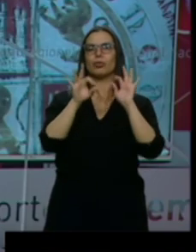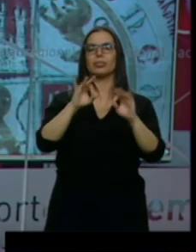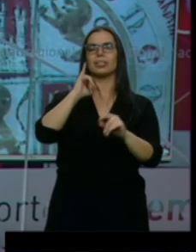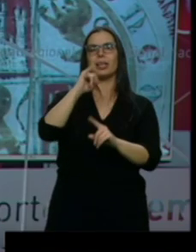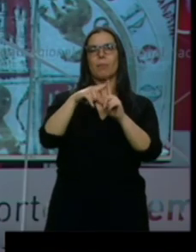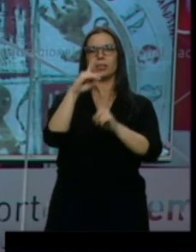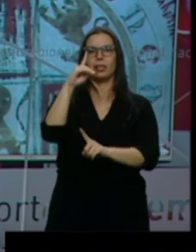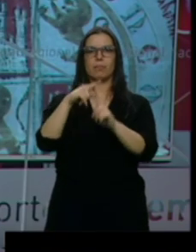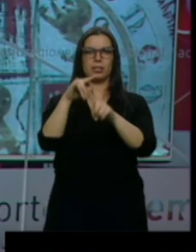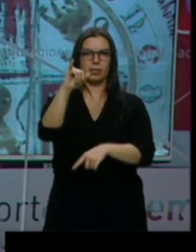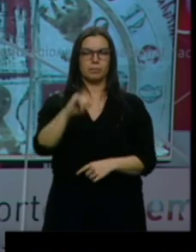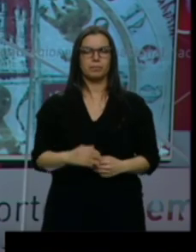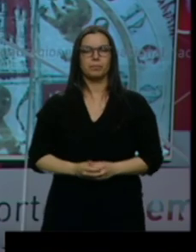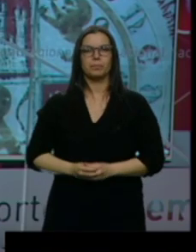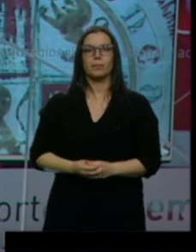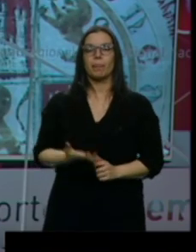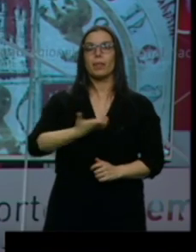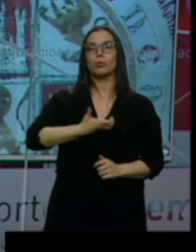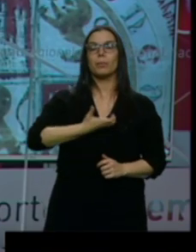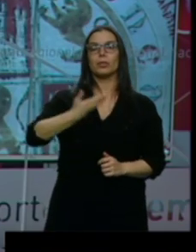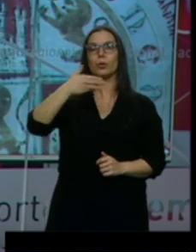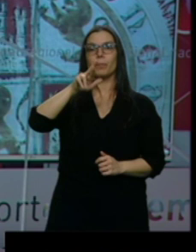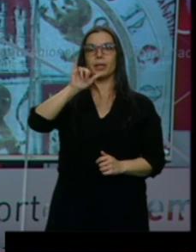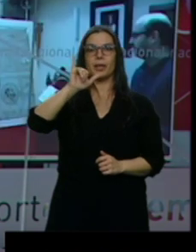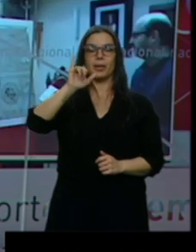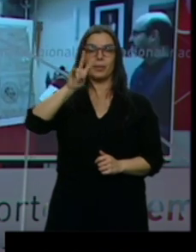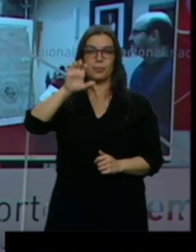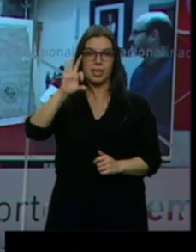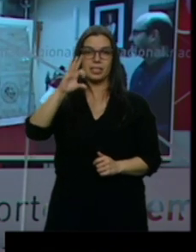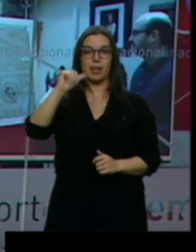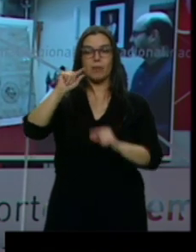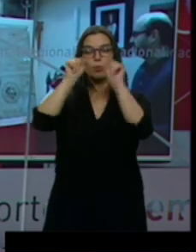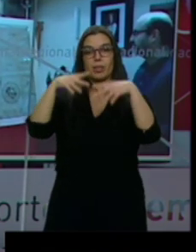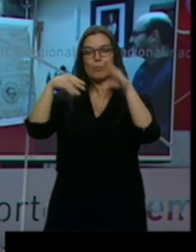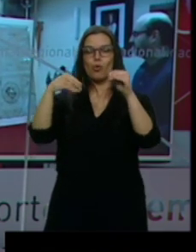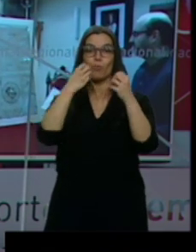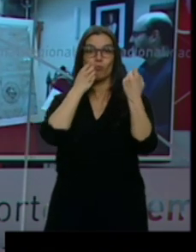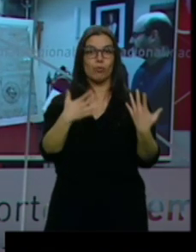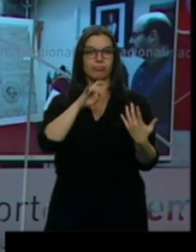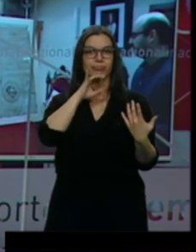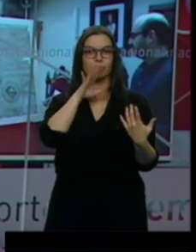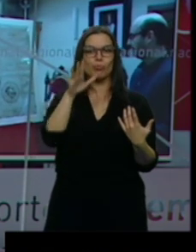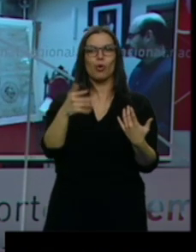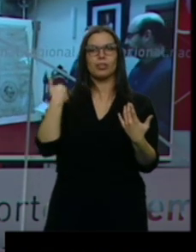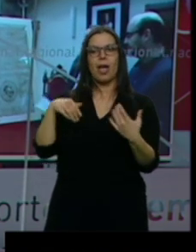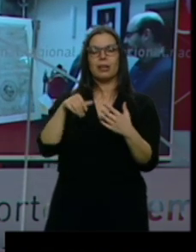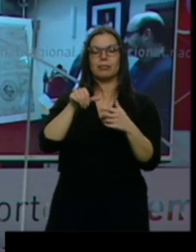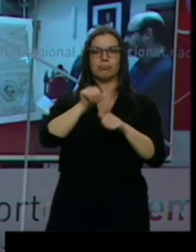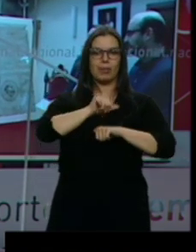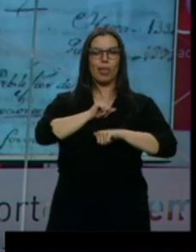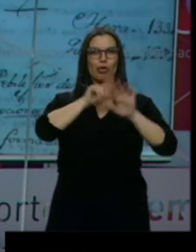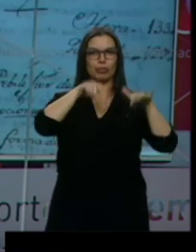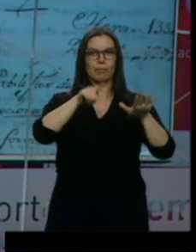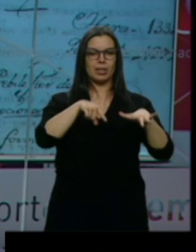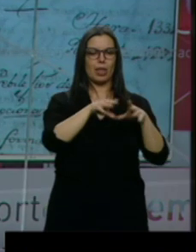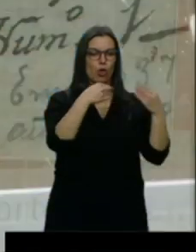El Ayuntamiento de Bribiesca, en Burgos, está de enhorabuena porque después de seis meses vuelve a contar con un documento propio de un enorme valor